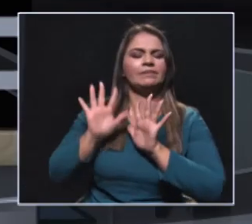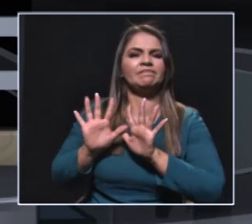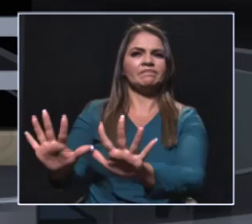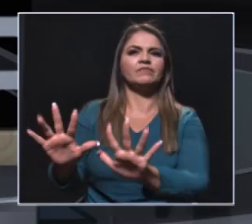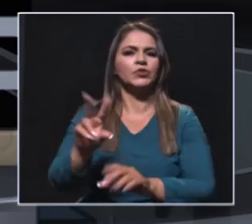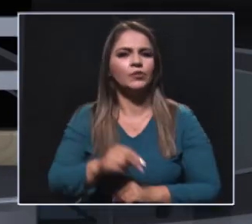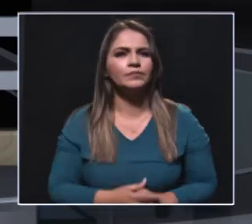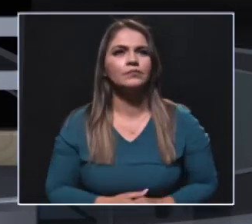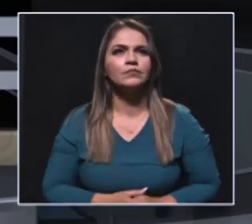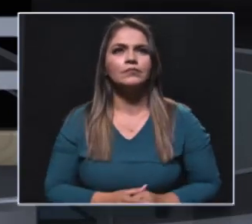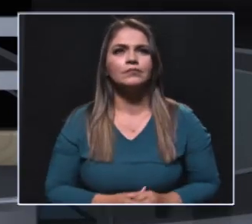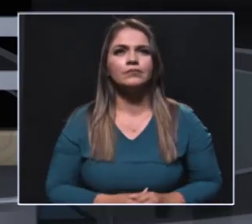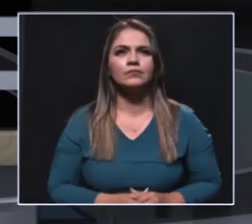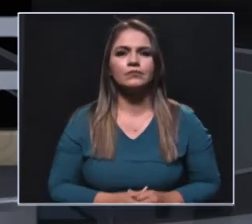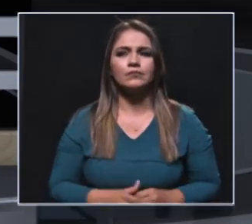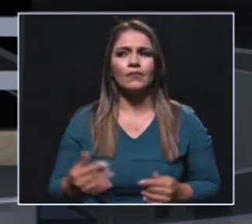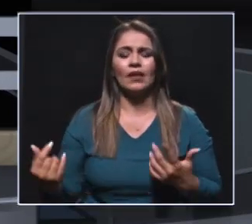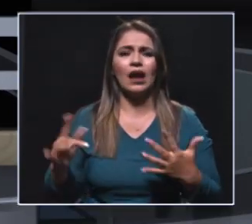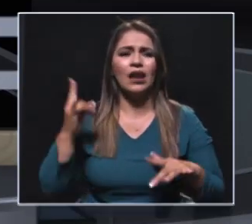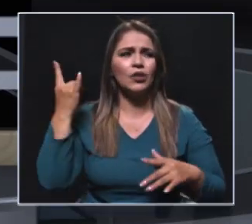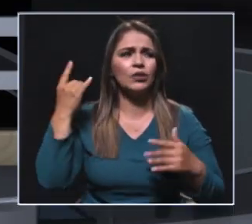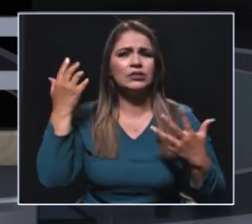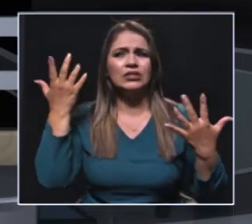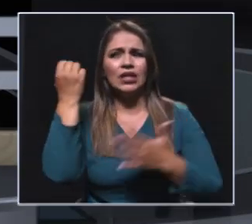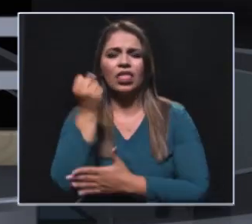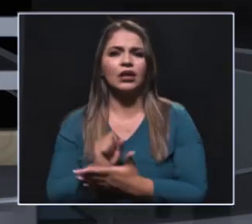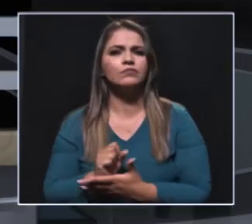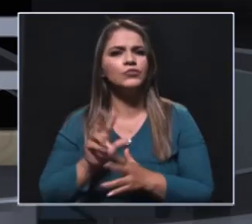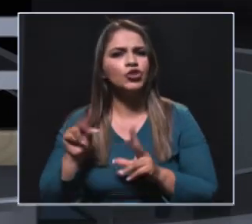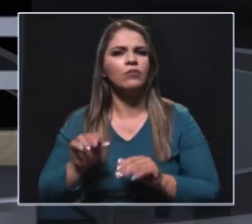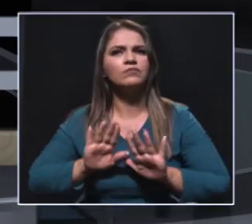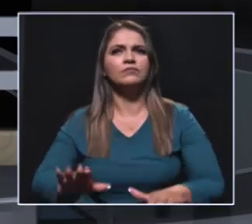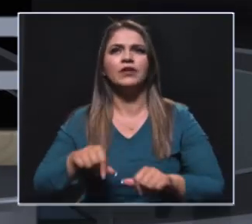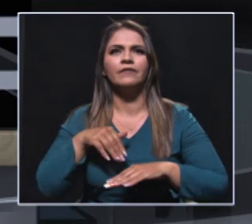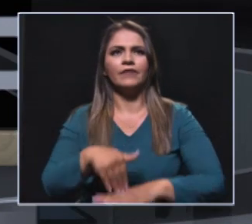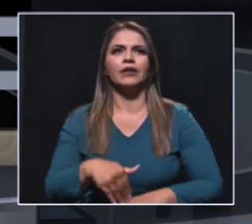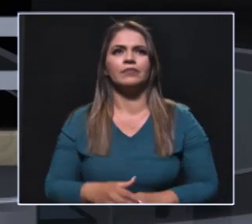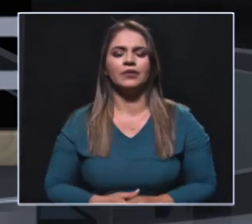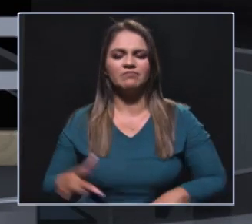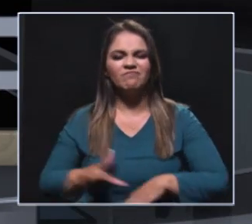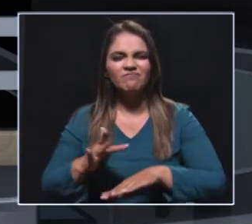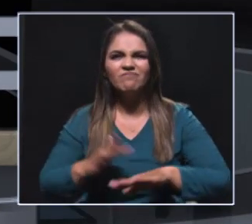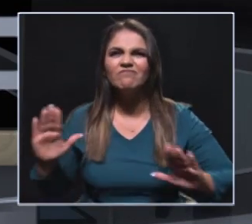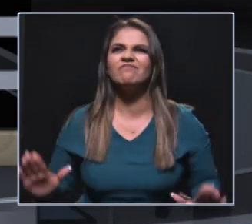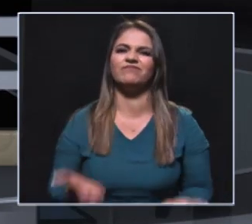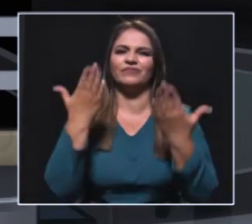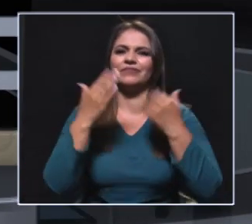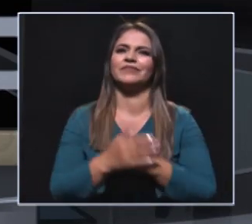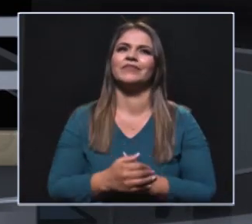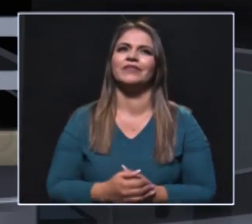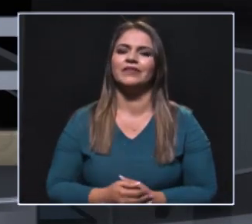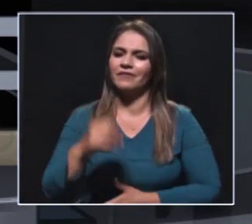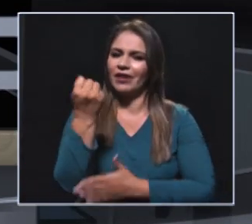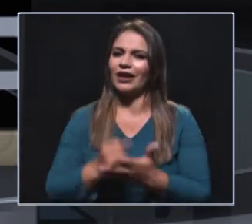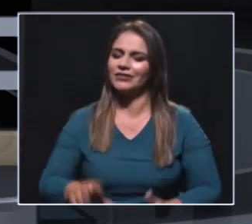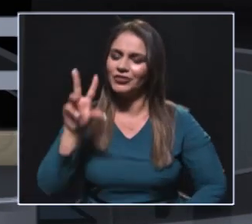para que esos ciclos que de pronto tengan de bajada de energía no los vayan a tener con nosotros y los tienen, vamos a subir el ánimo y el entusiasmo para que no